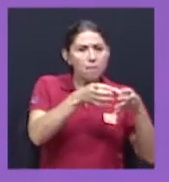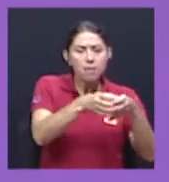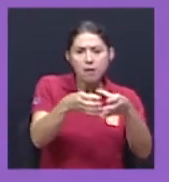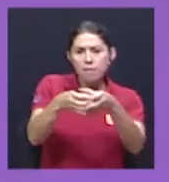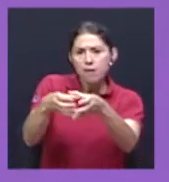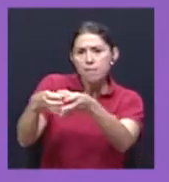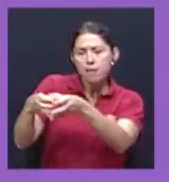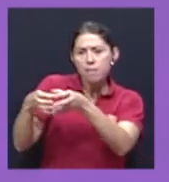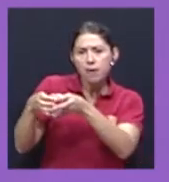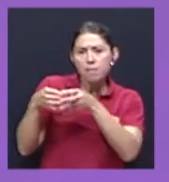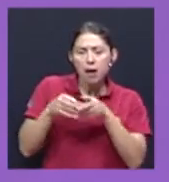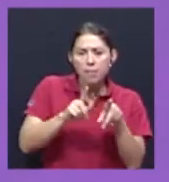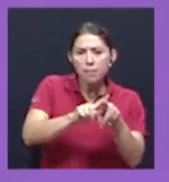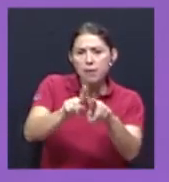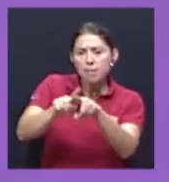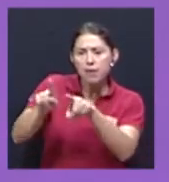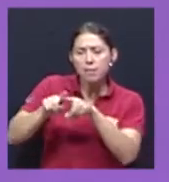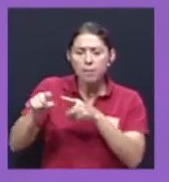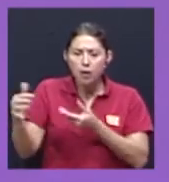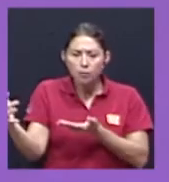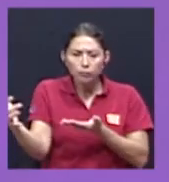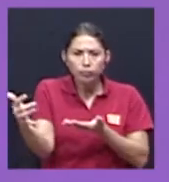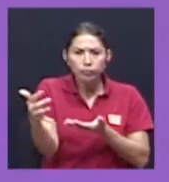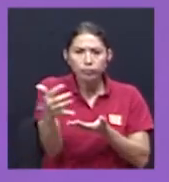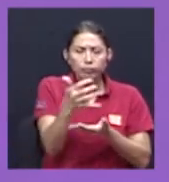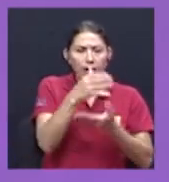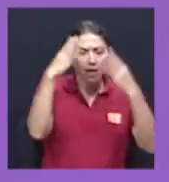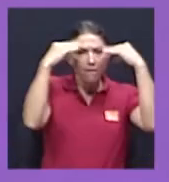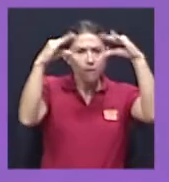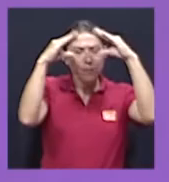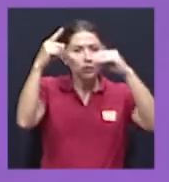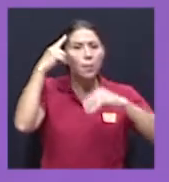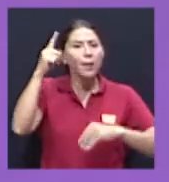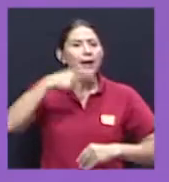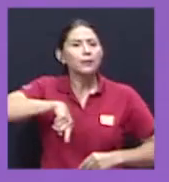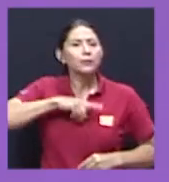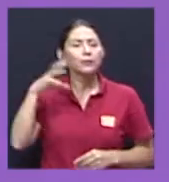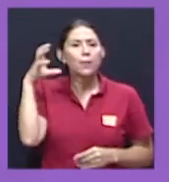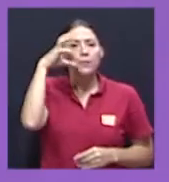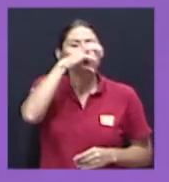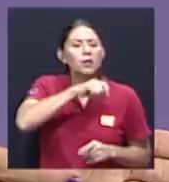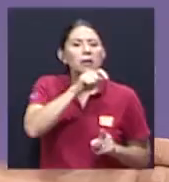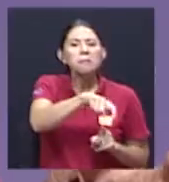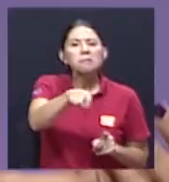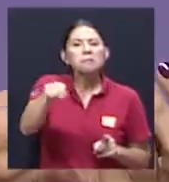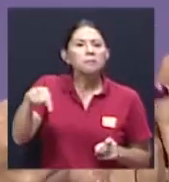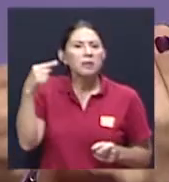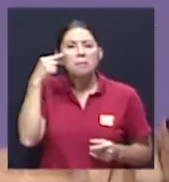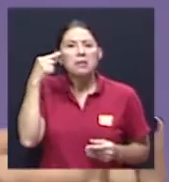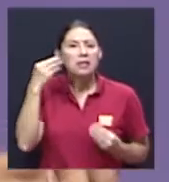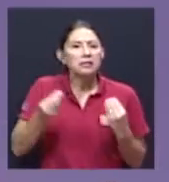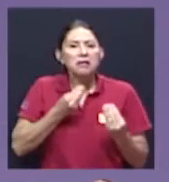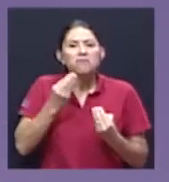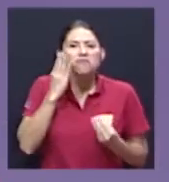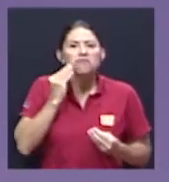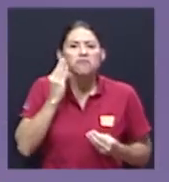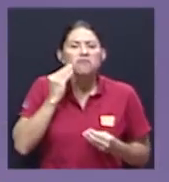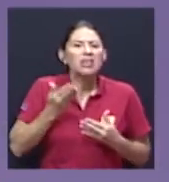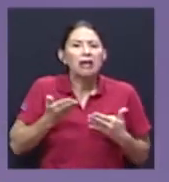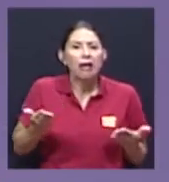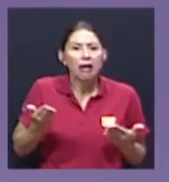cualitativo para enterarnos qué es lo que piensa, lo que ha vivido la gente, los cambios generacionales, porque es ese material